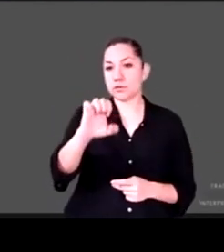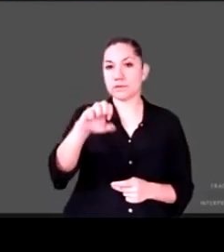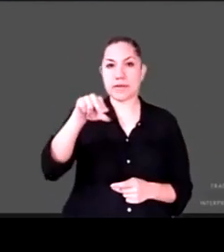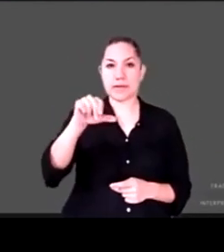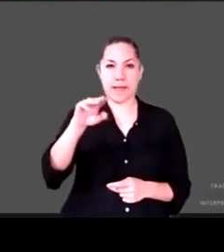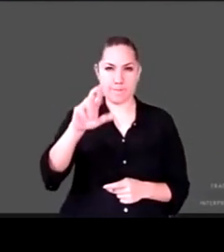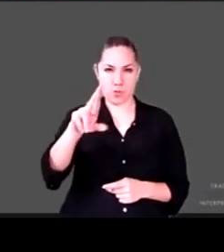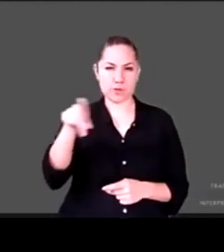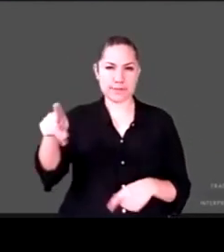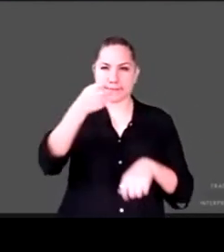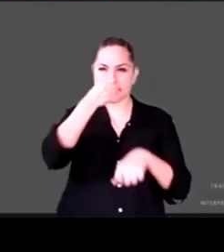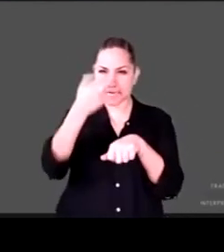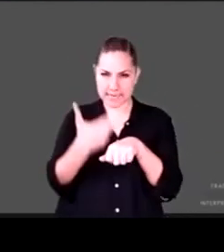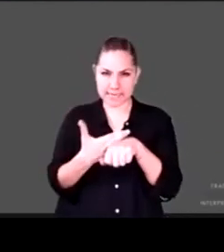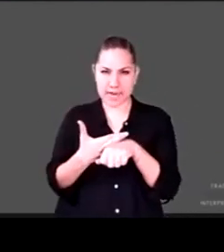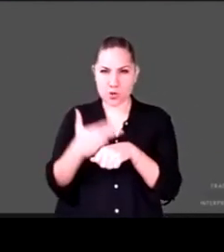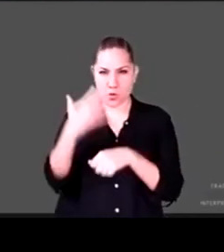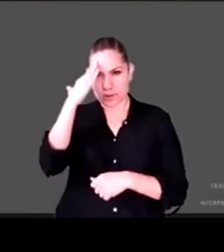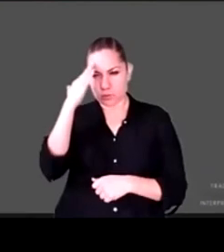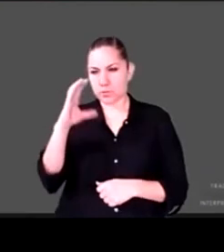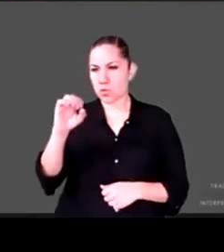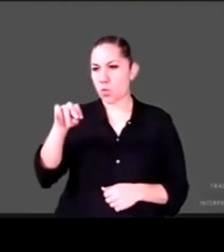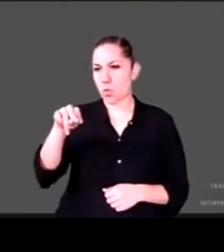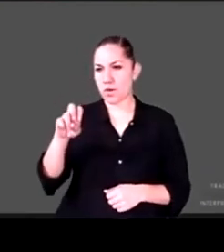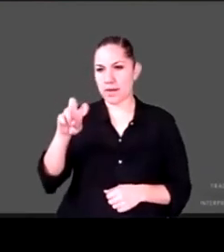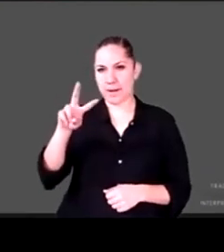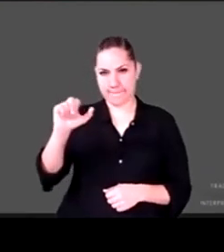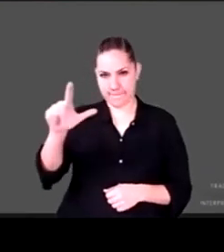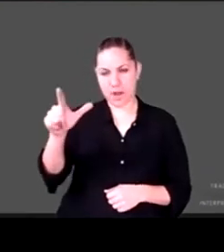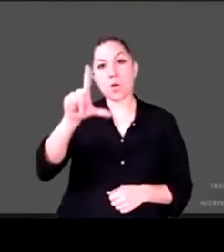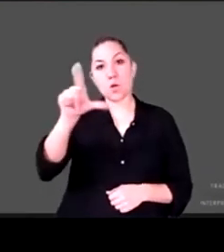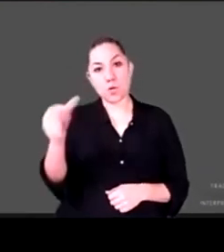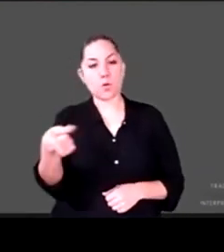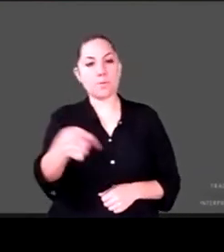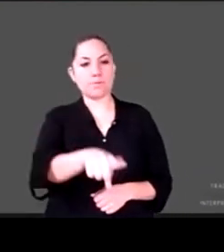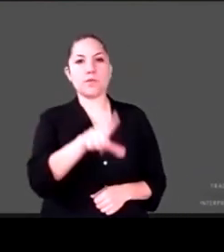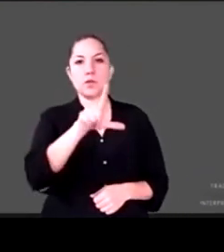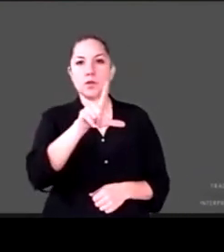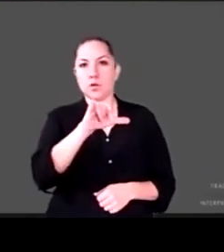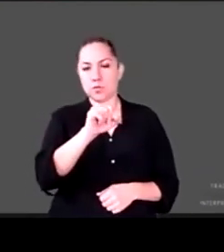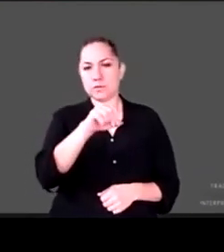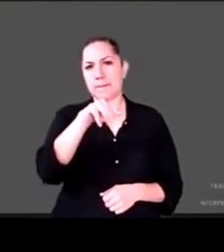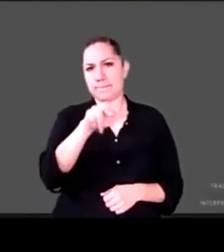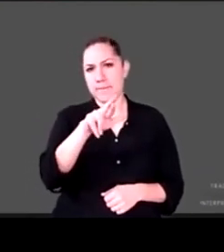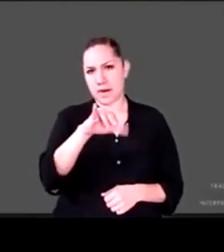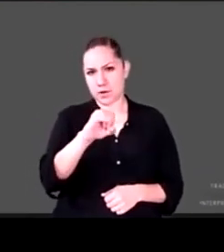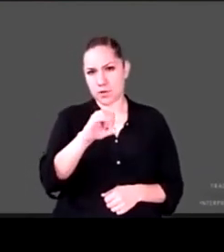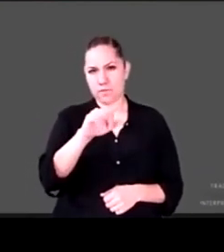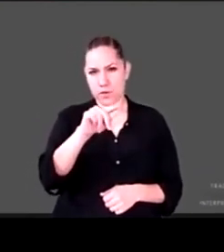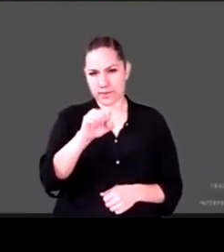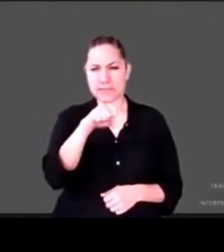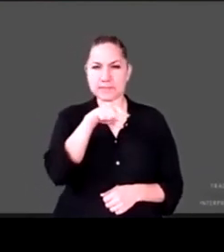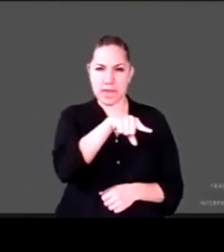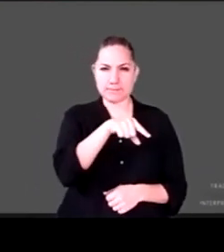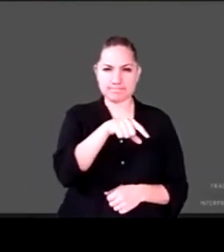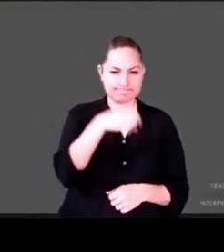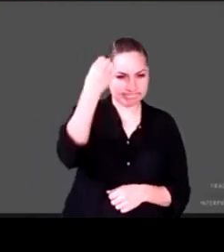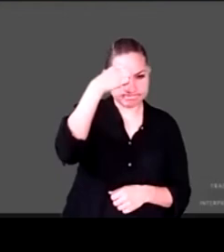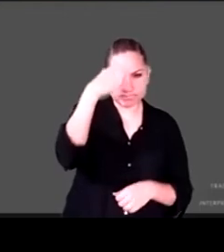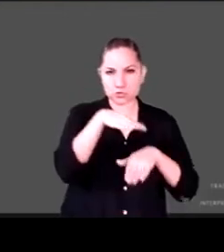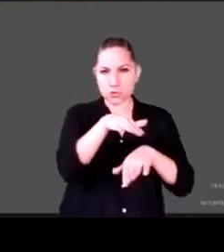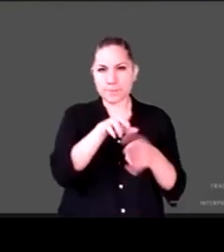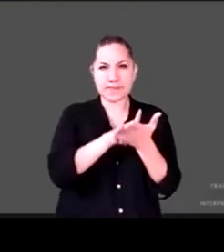ejecutivo de CONEVAL. Y, finalmente, a Mario Luis Fuentes, académico especialista en derechos sociales.